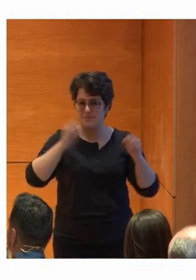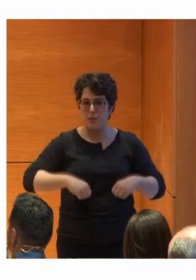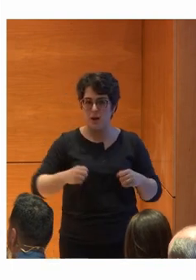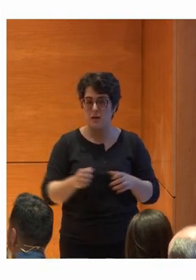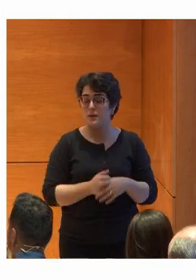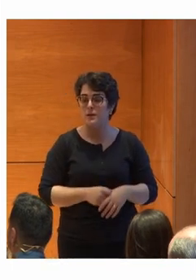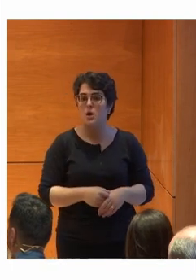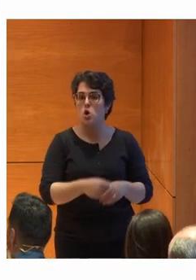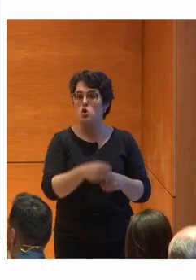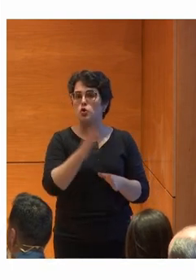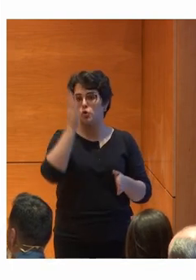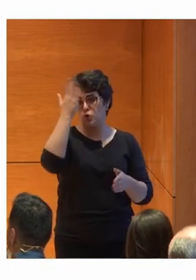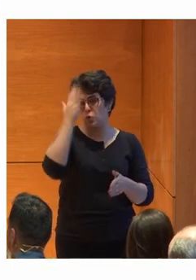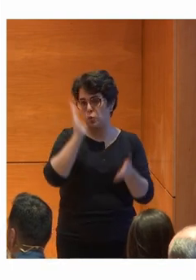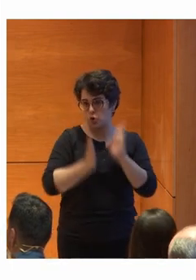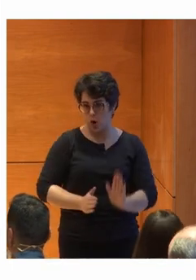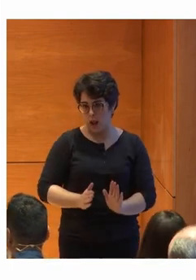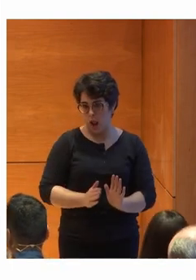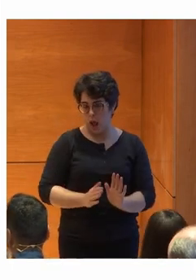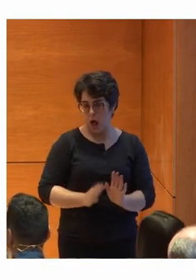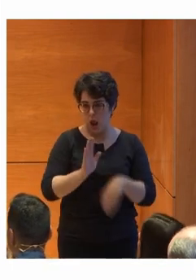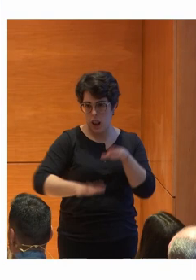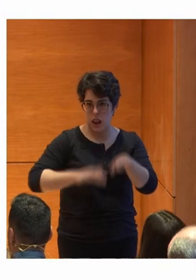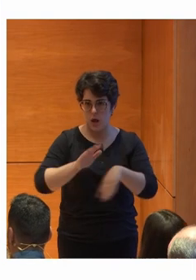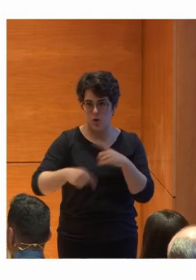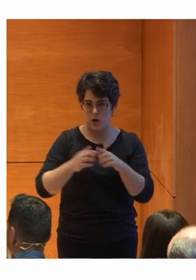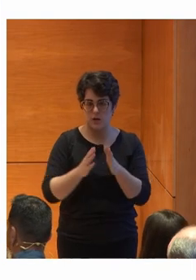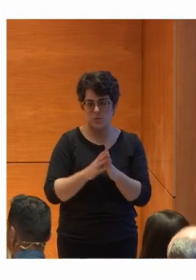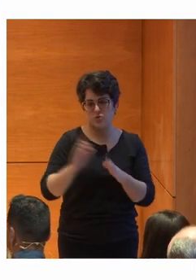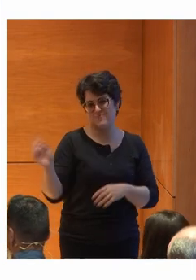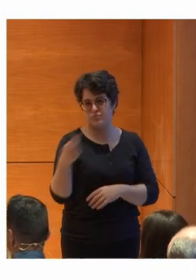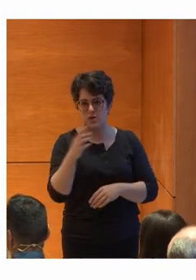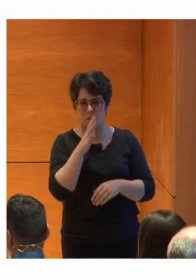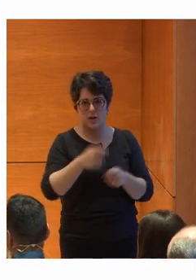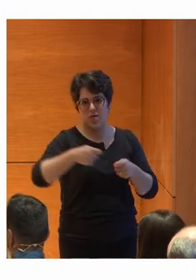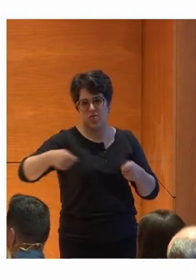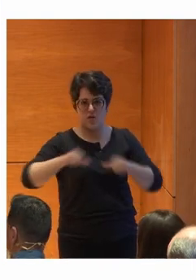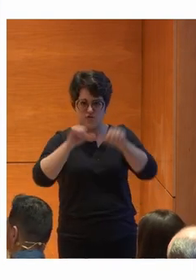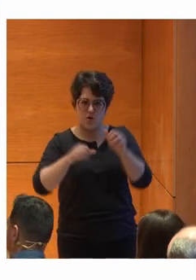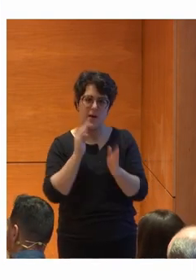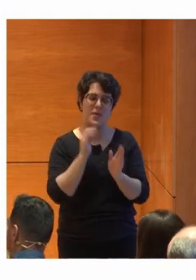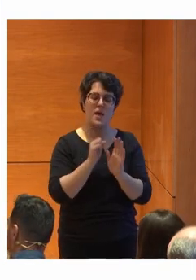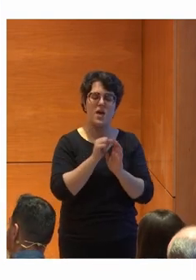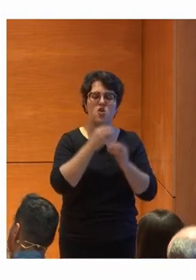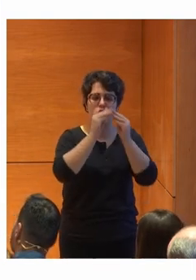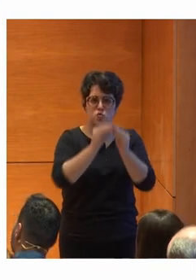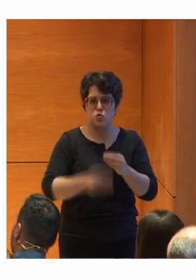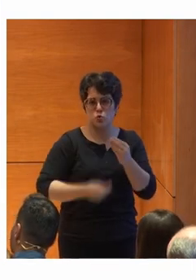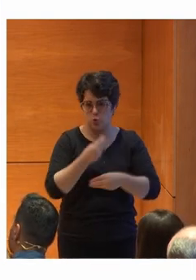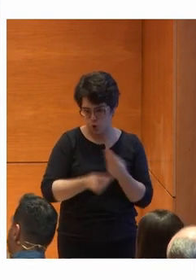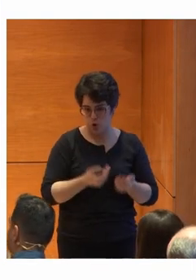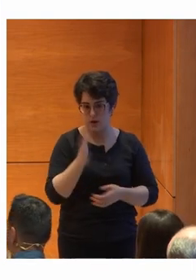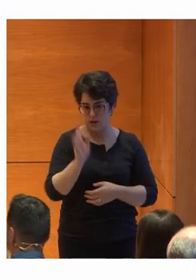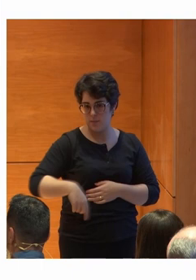Hay un tutorial que lo voy a pasar para no esplayarme demasiado porque es un poco cómo funciona la aplicación y sí que me